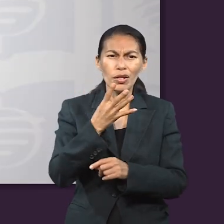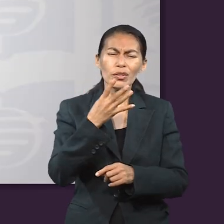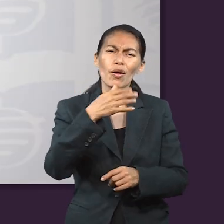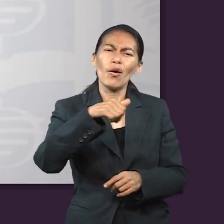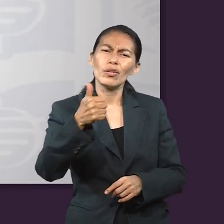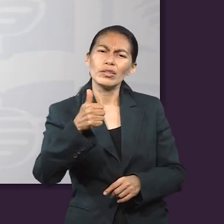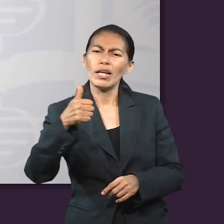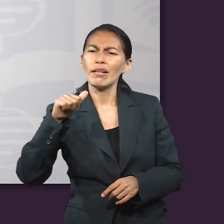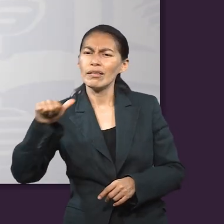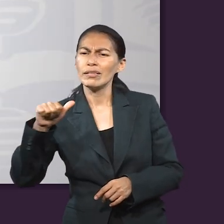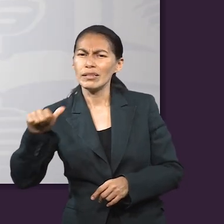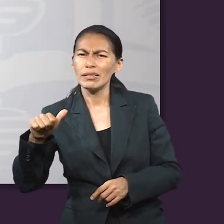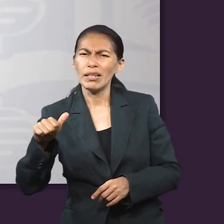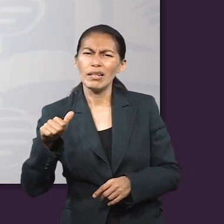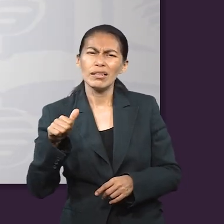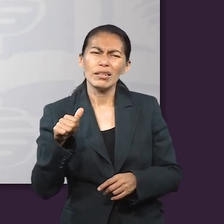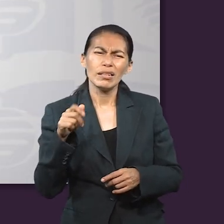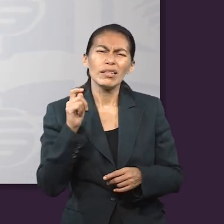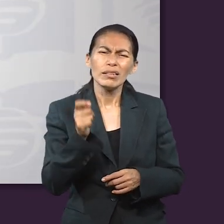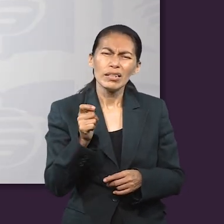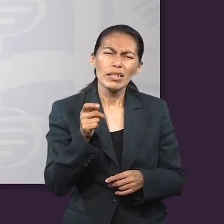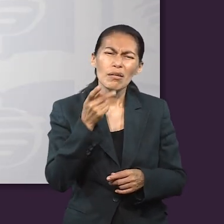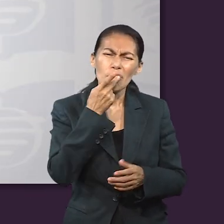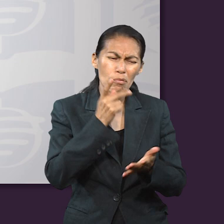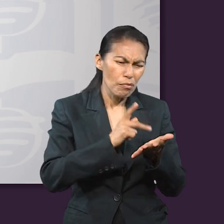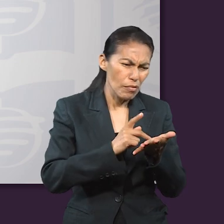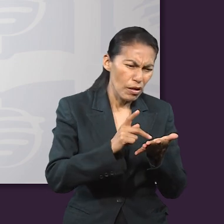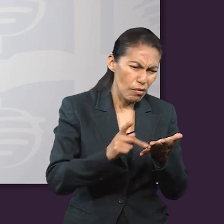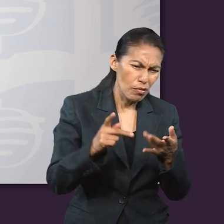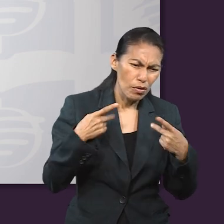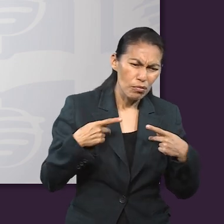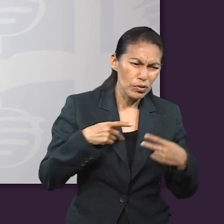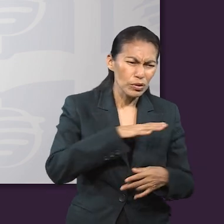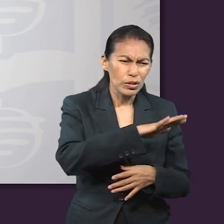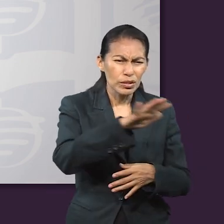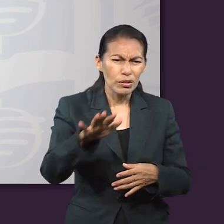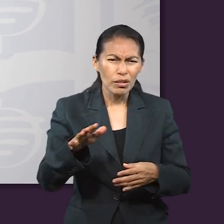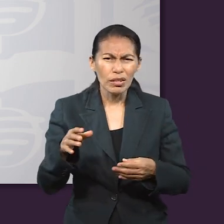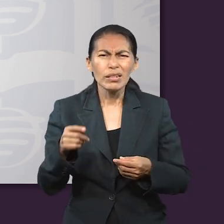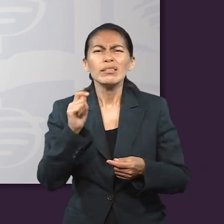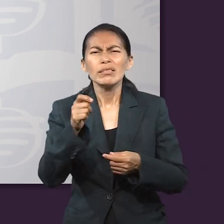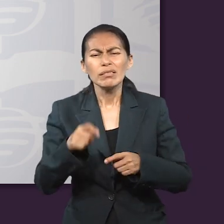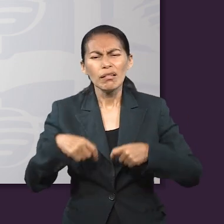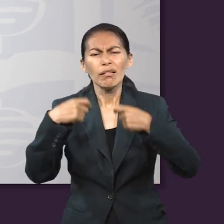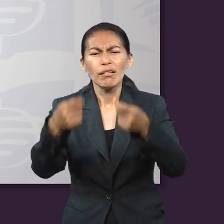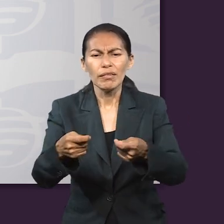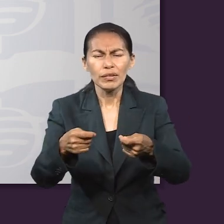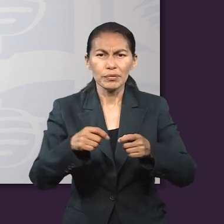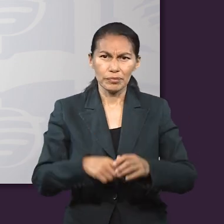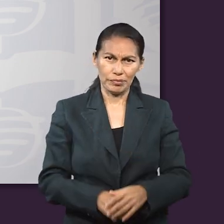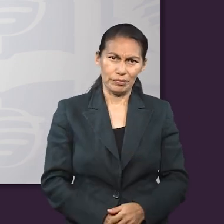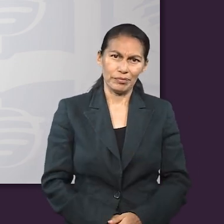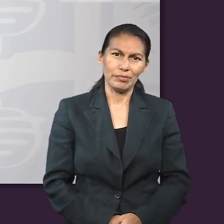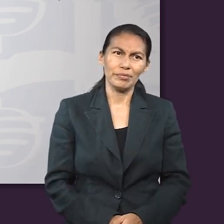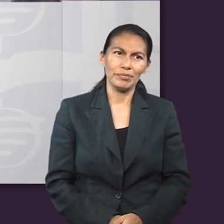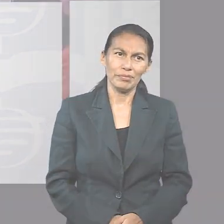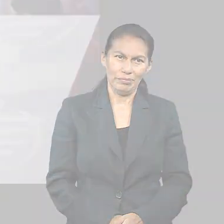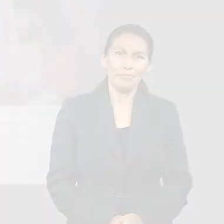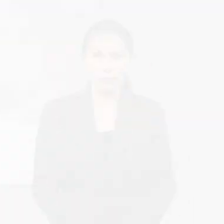en Efesios 4, 11 al 16, se encuentra la pregunta, ¿qué papel otorga Pablo a la comunidad?